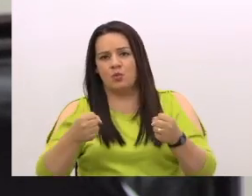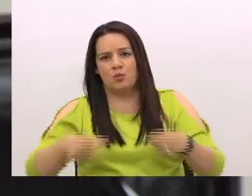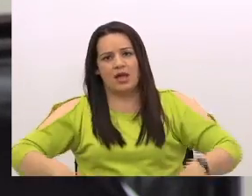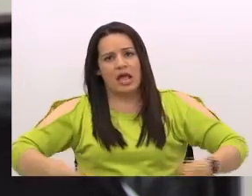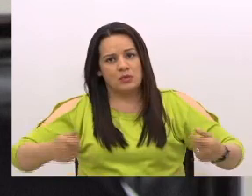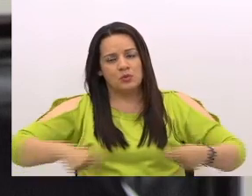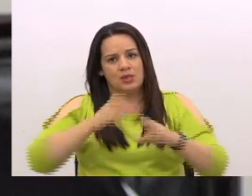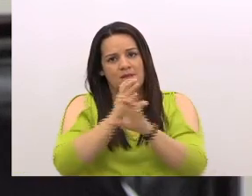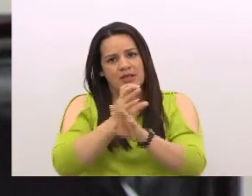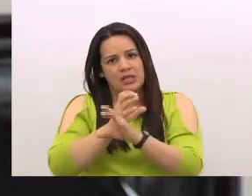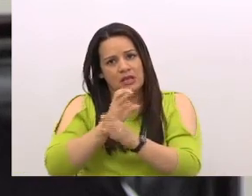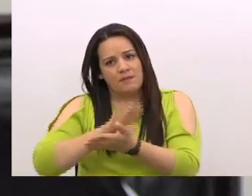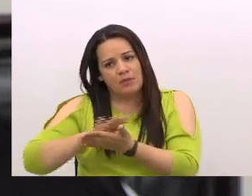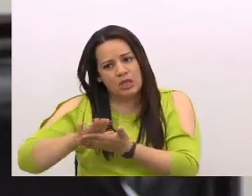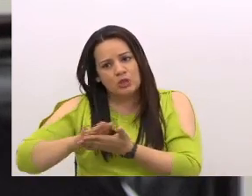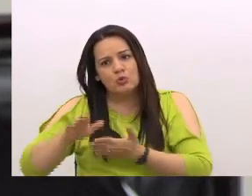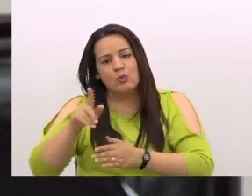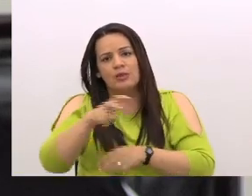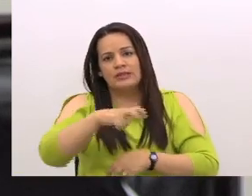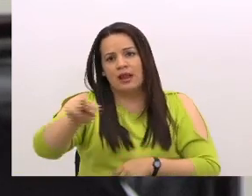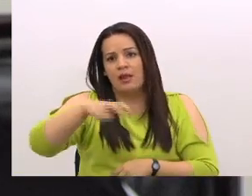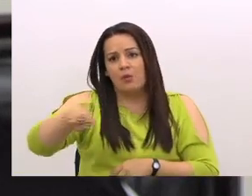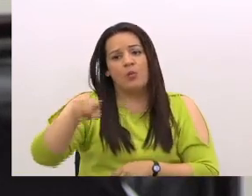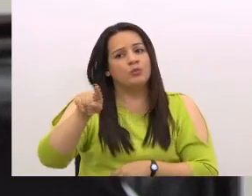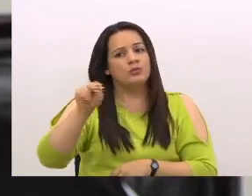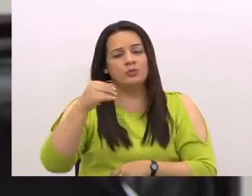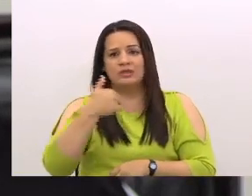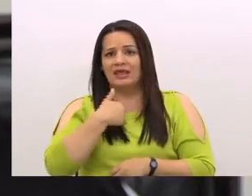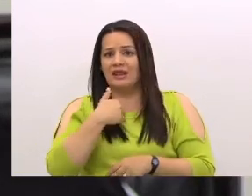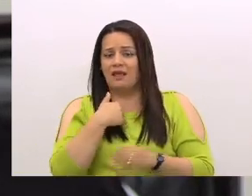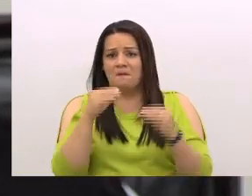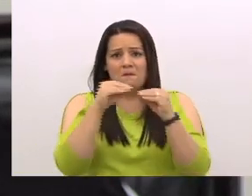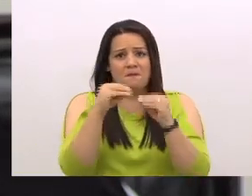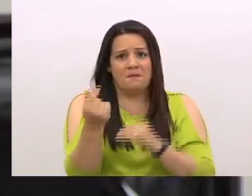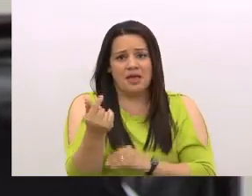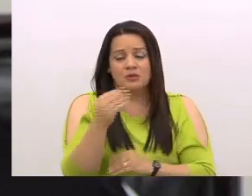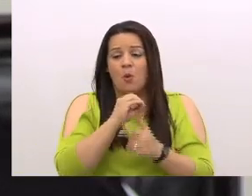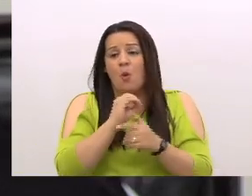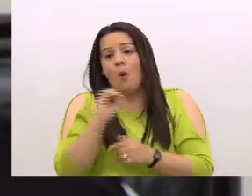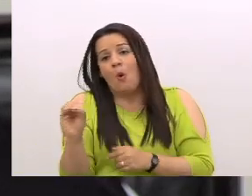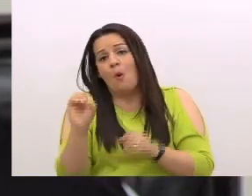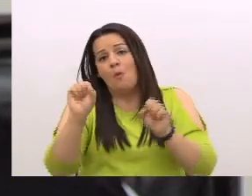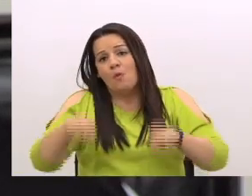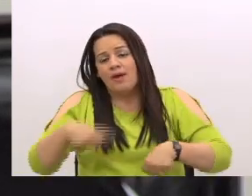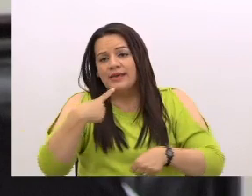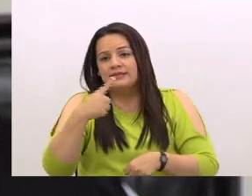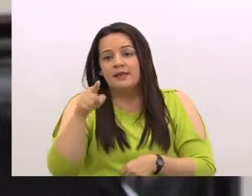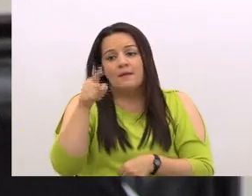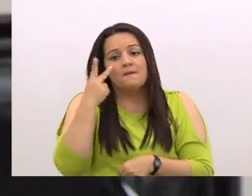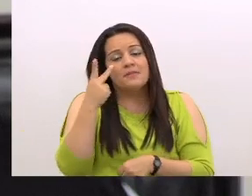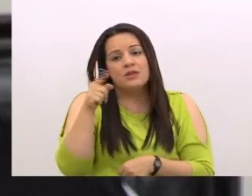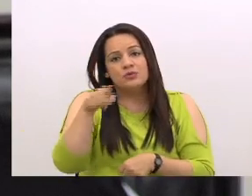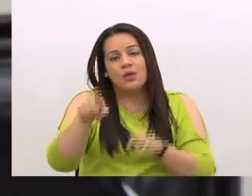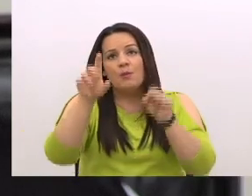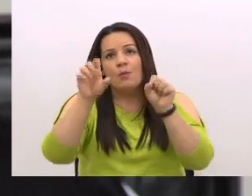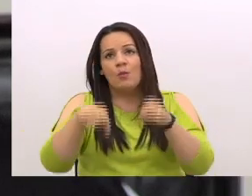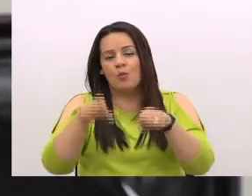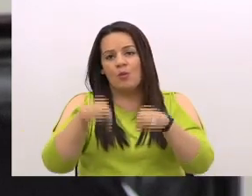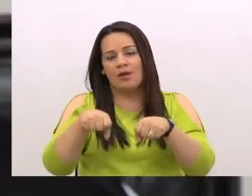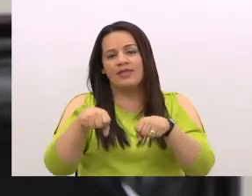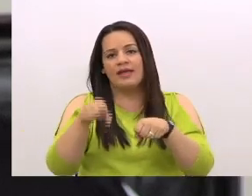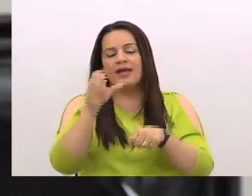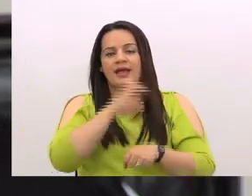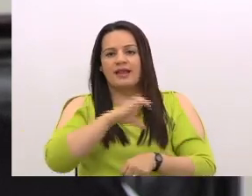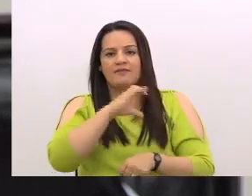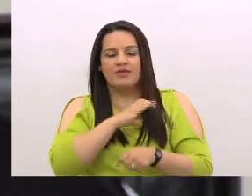transporte, y a usted no tiene más. O sí le pueden decir, mire, usted podría calificar por las condiciones.